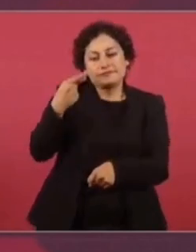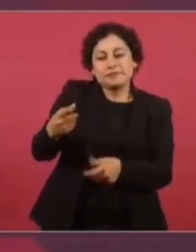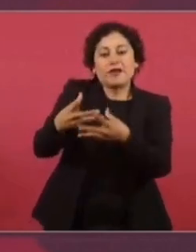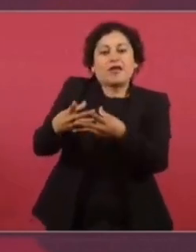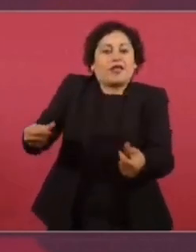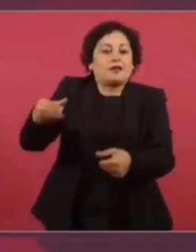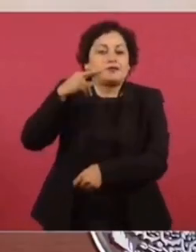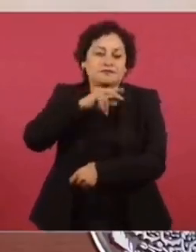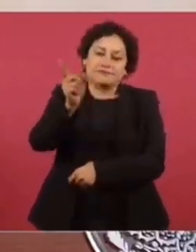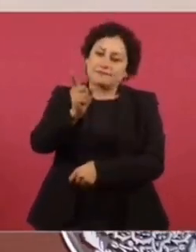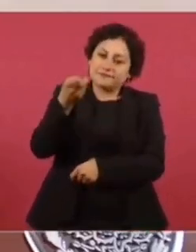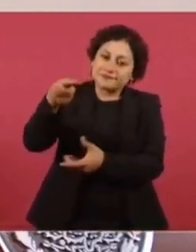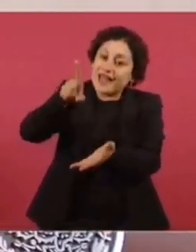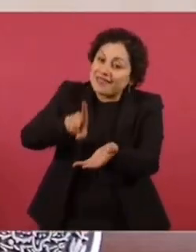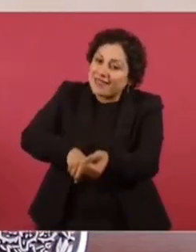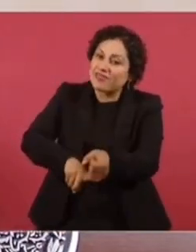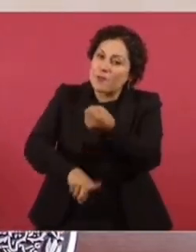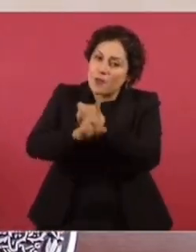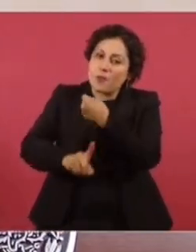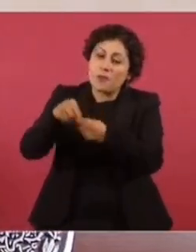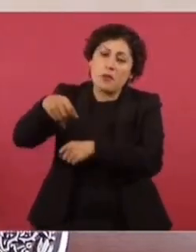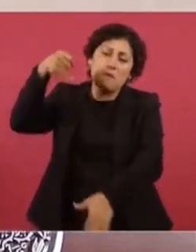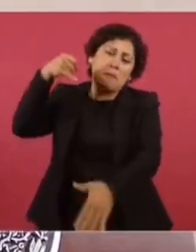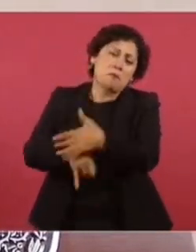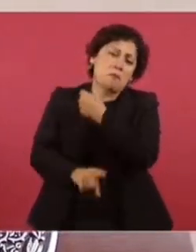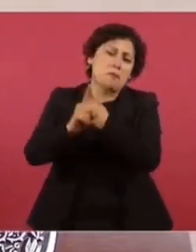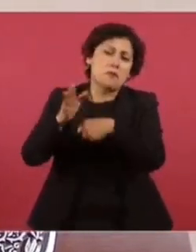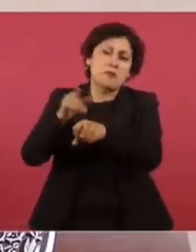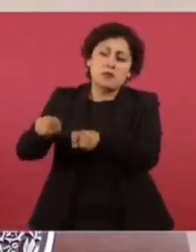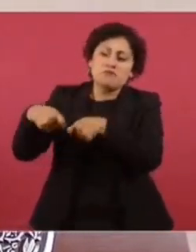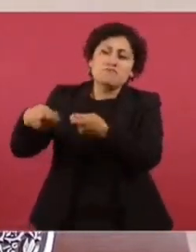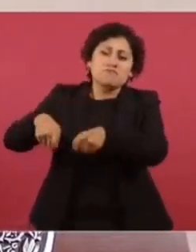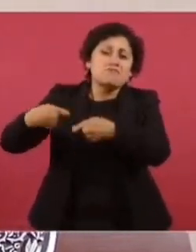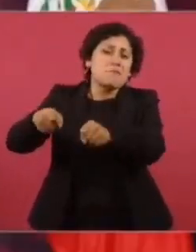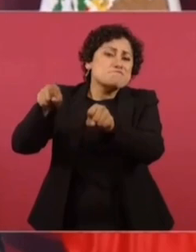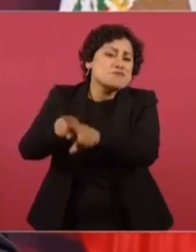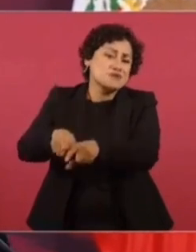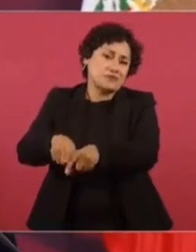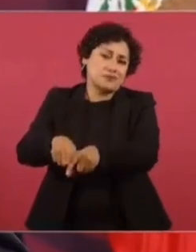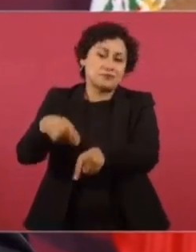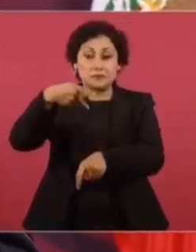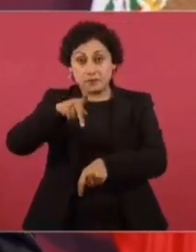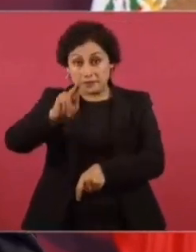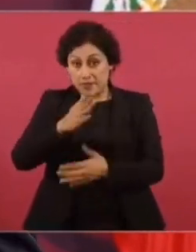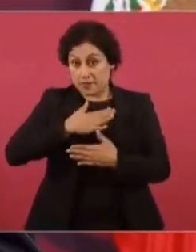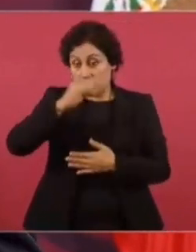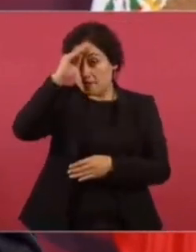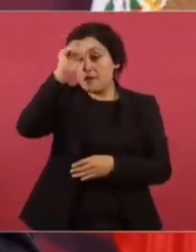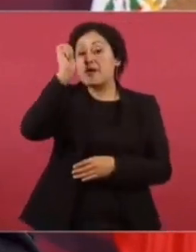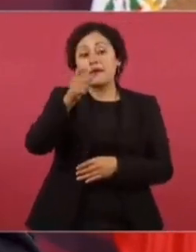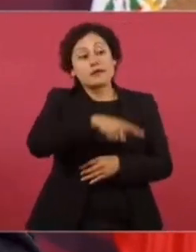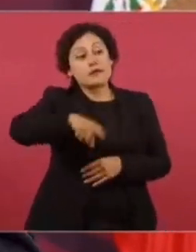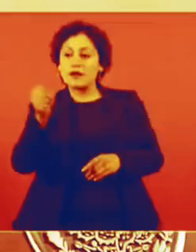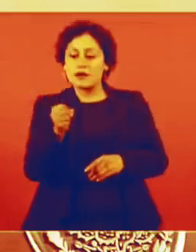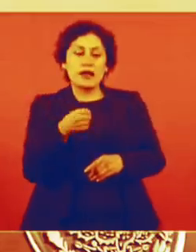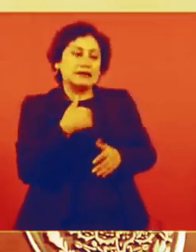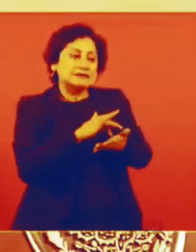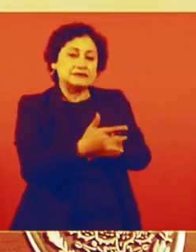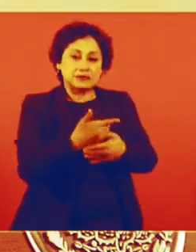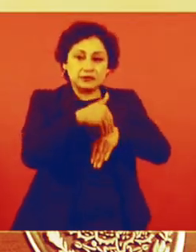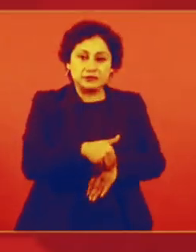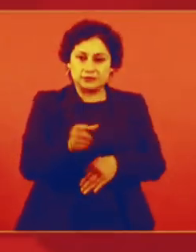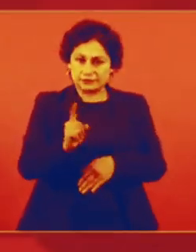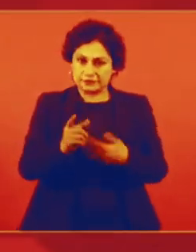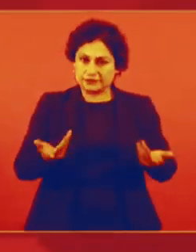estructural, es un problema de fondo. Lleva años. Pero sí se avanzaría mucho si el pueblo elige a los jueces que